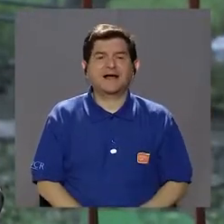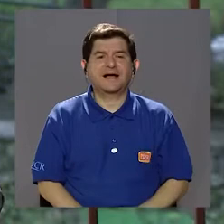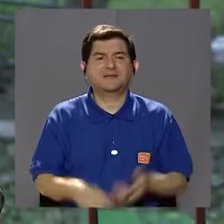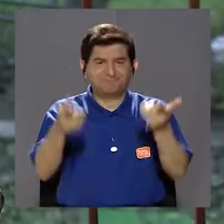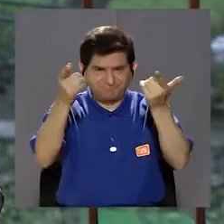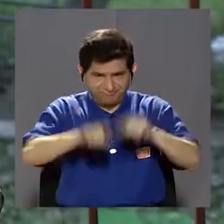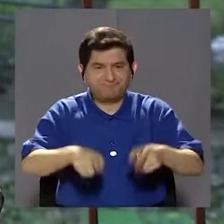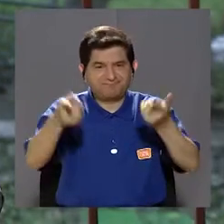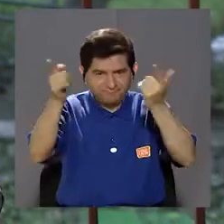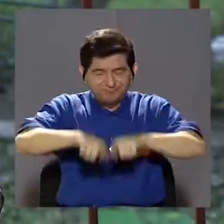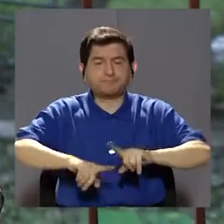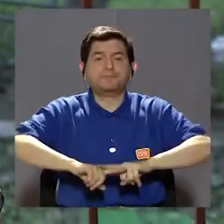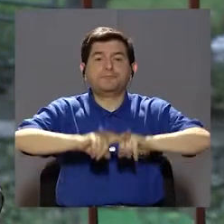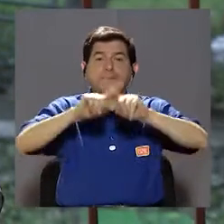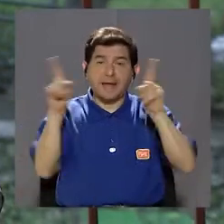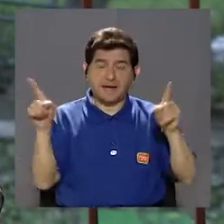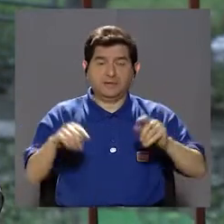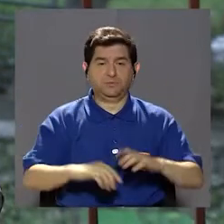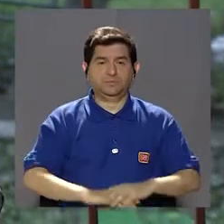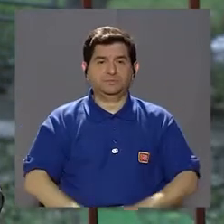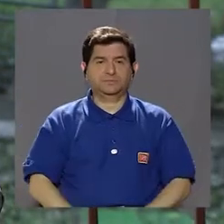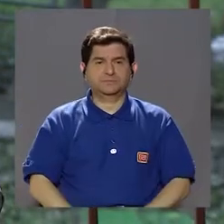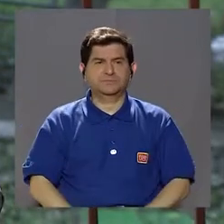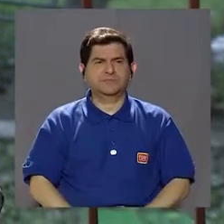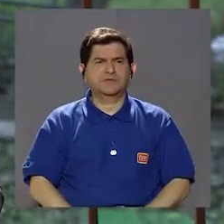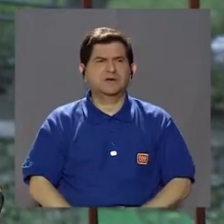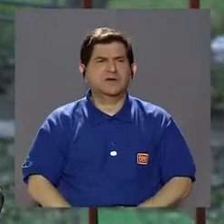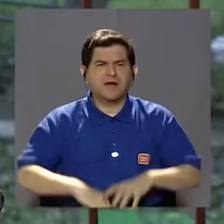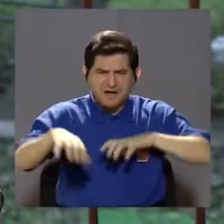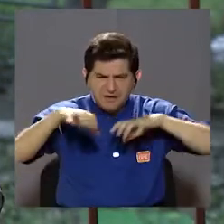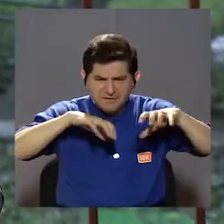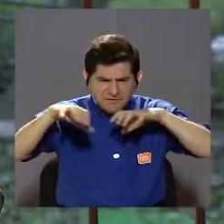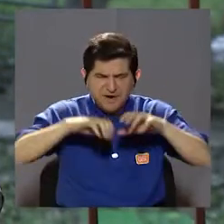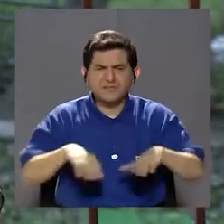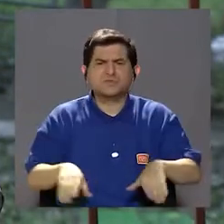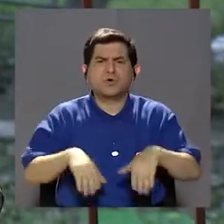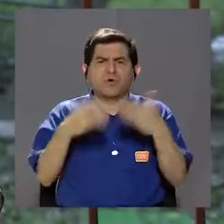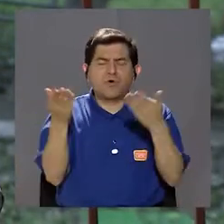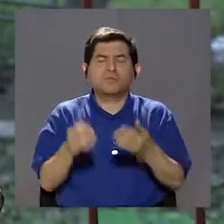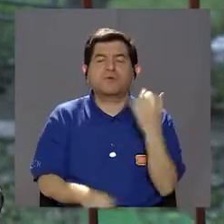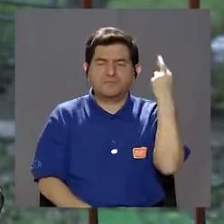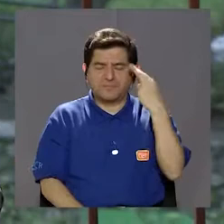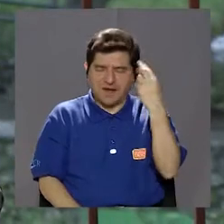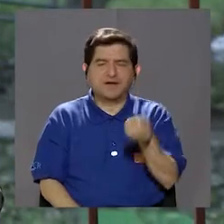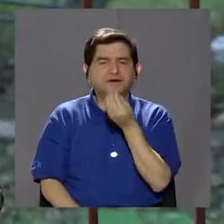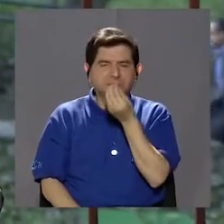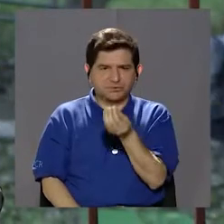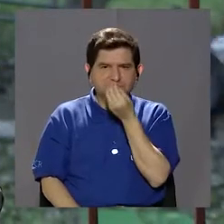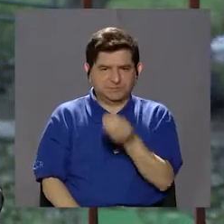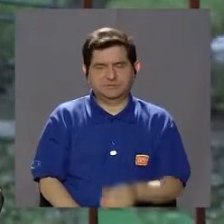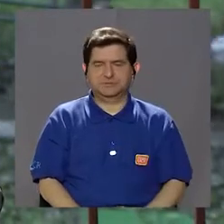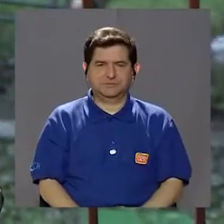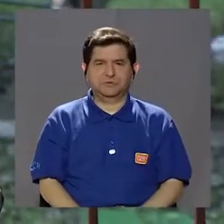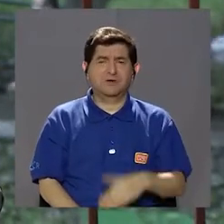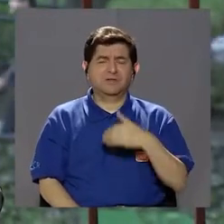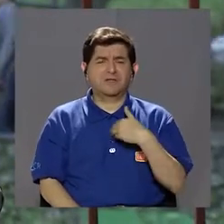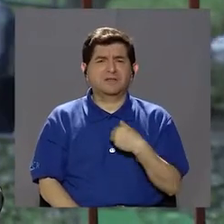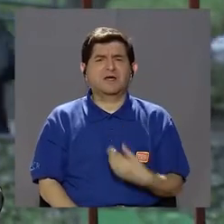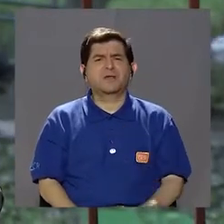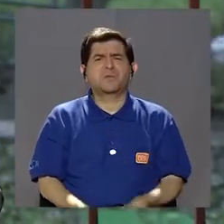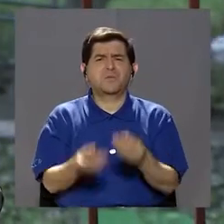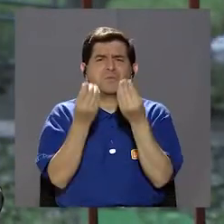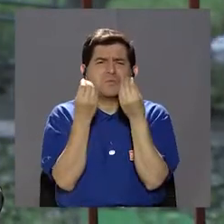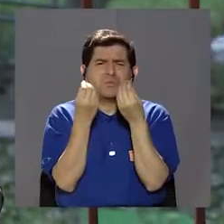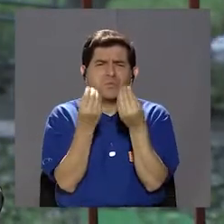forme el espolón. Pero, ¿cómo hacemos una reacción metabólica? Por la alimentación, cuando